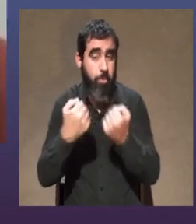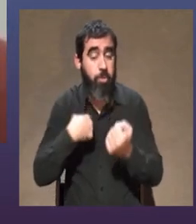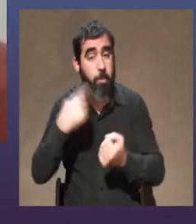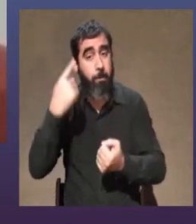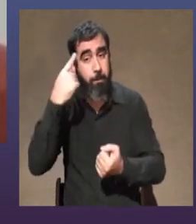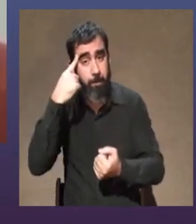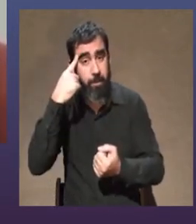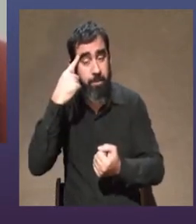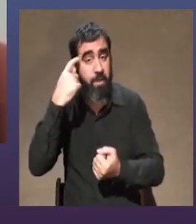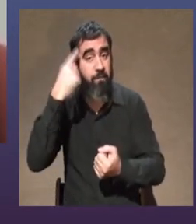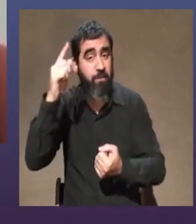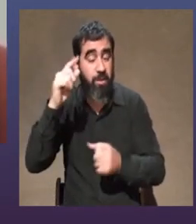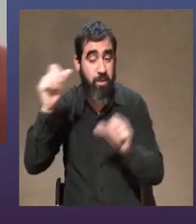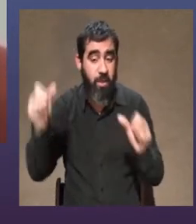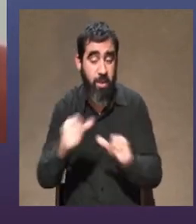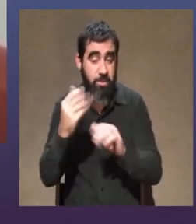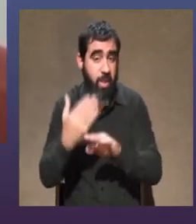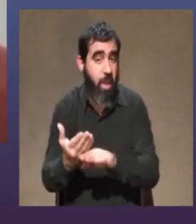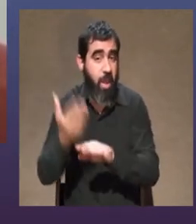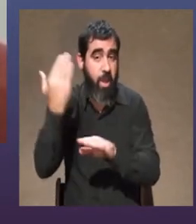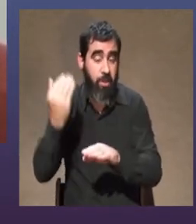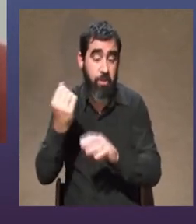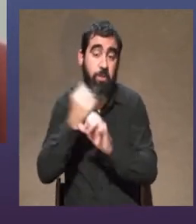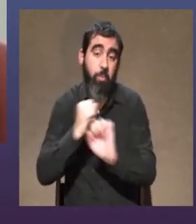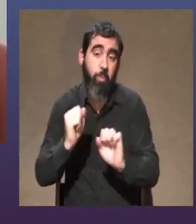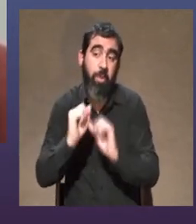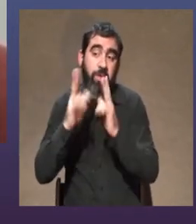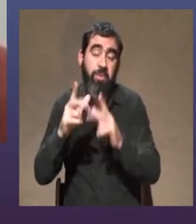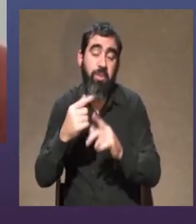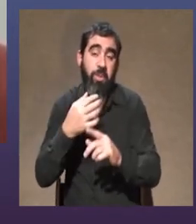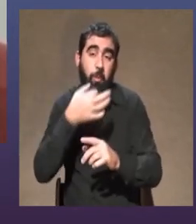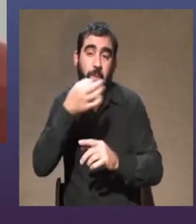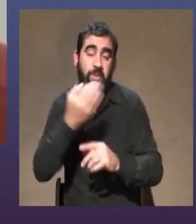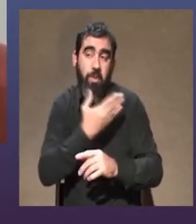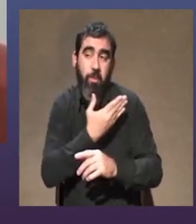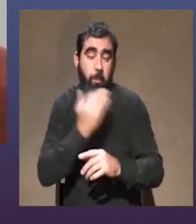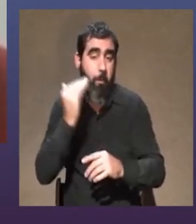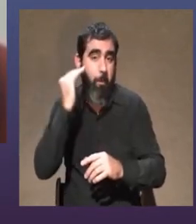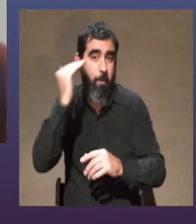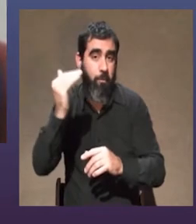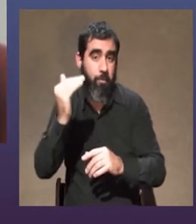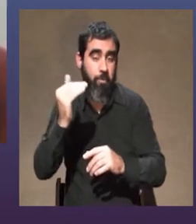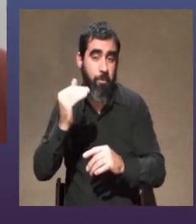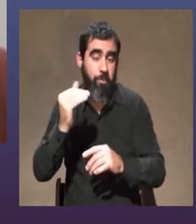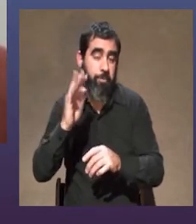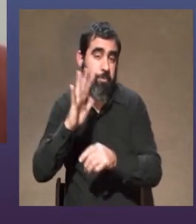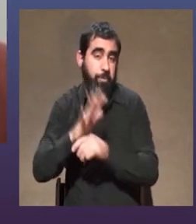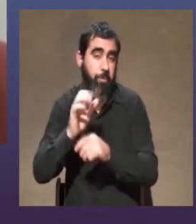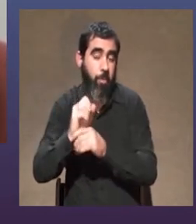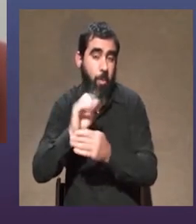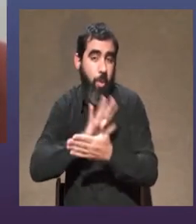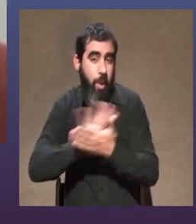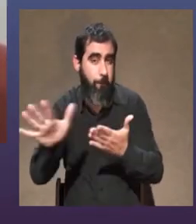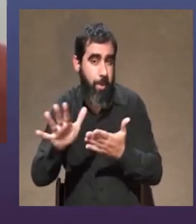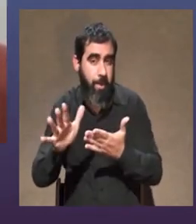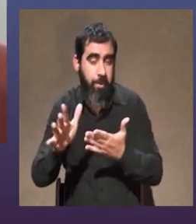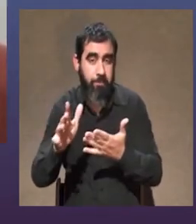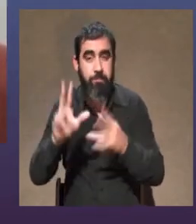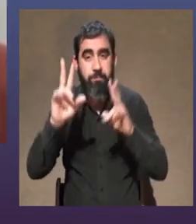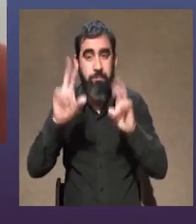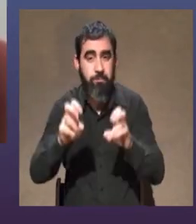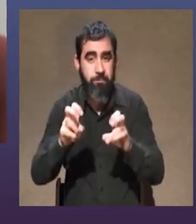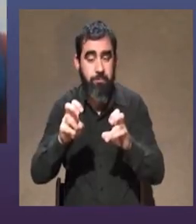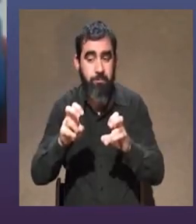Pensándolo, inventándolo hacia atrás, puedo decir que, como dice un maestro, buscaba zafar, zafar del